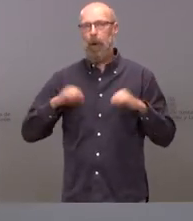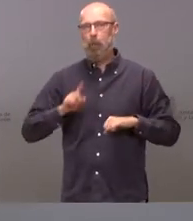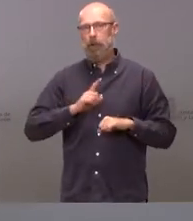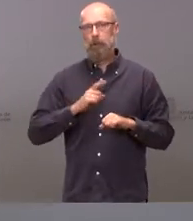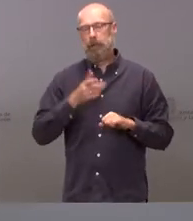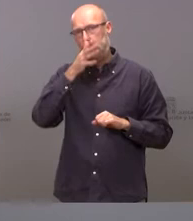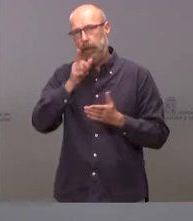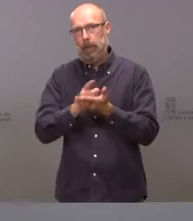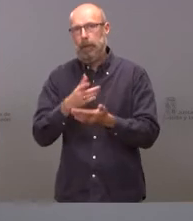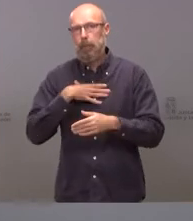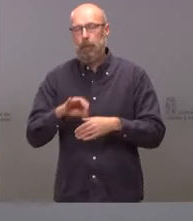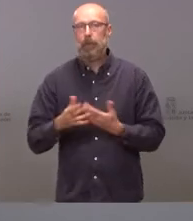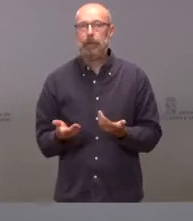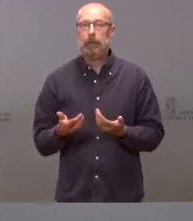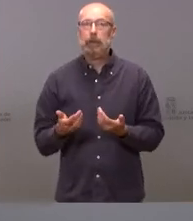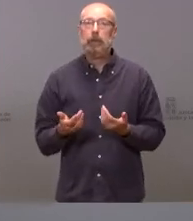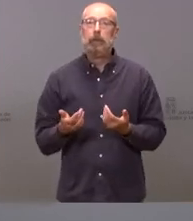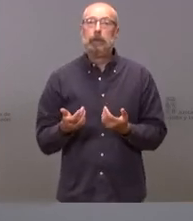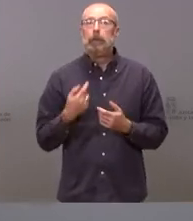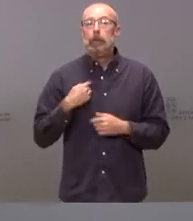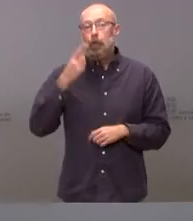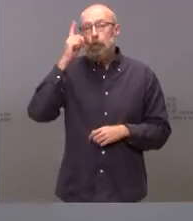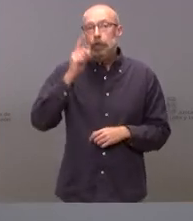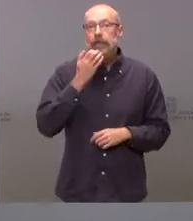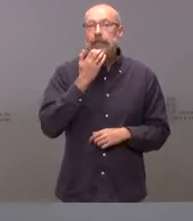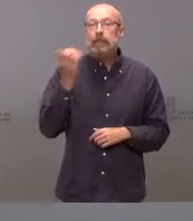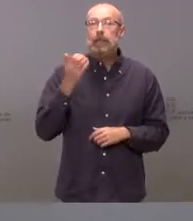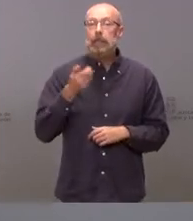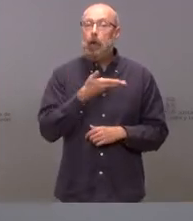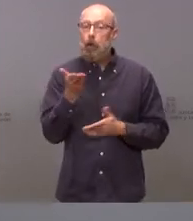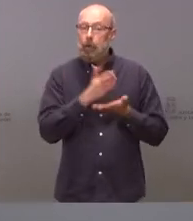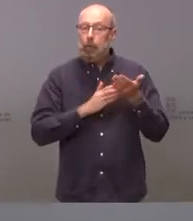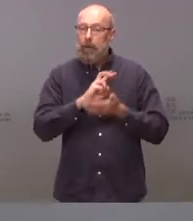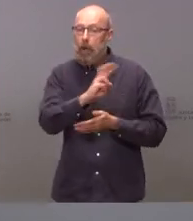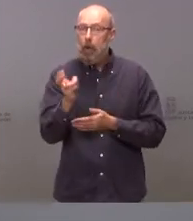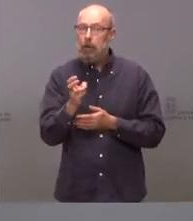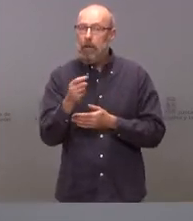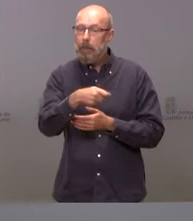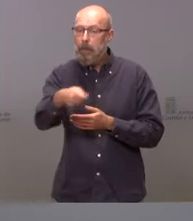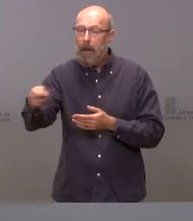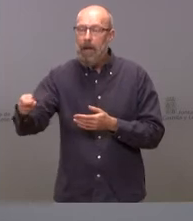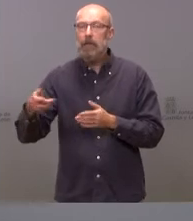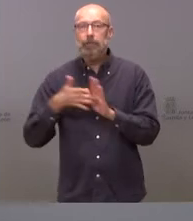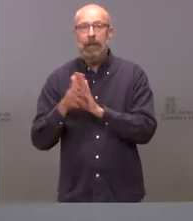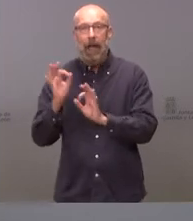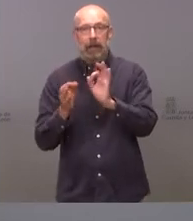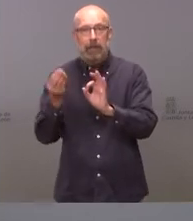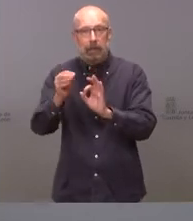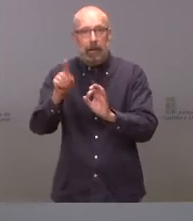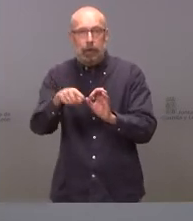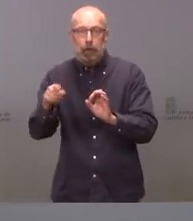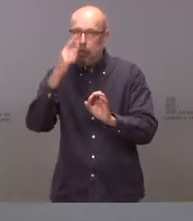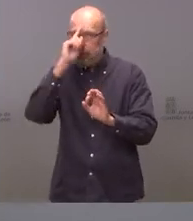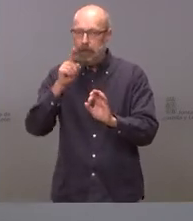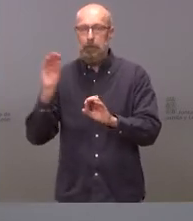de la aplicación de la sentencia al resto de comunidades incluye los intereses también para esas comunidades autónomas eso tendrían que preguntarse al gobierno nosotros sí